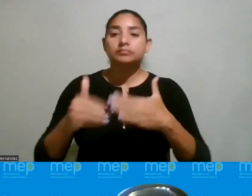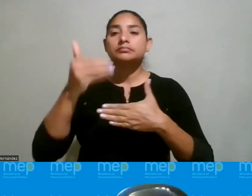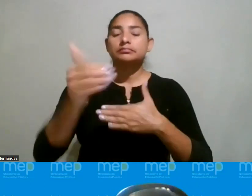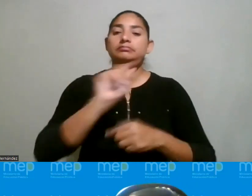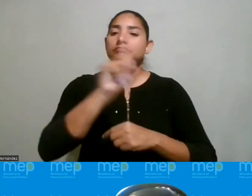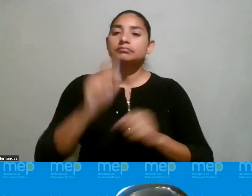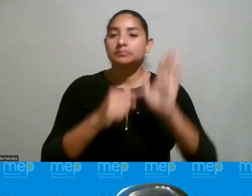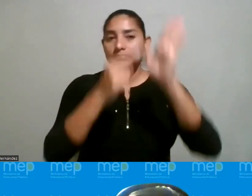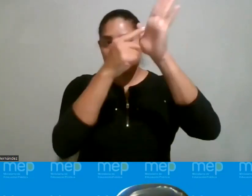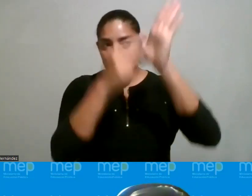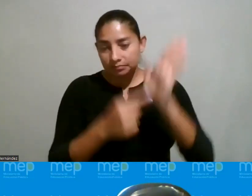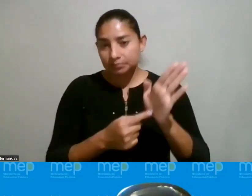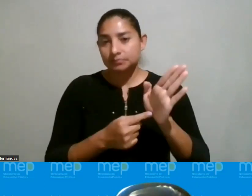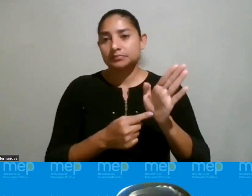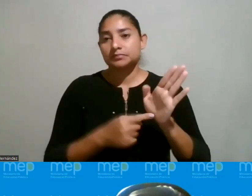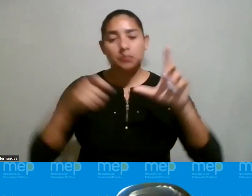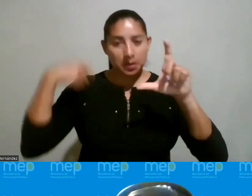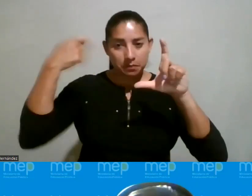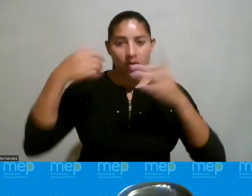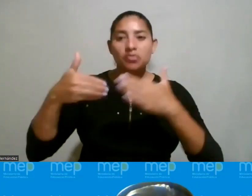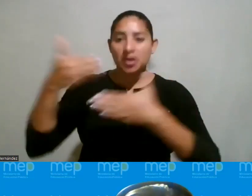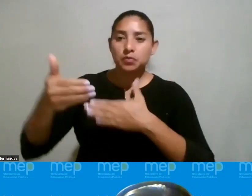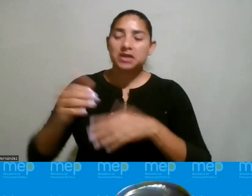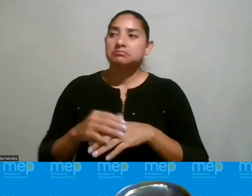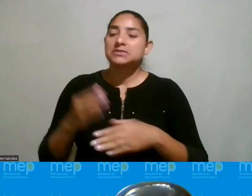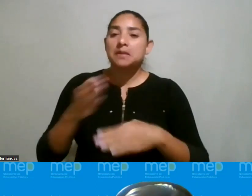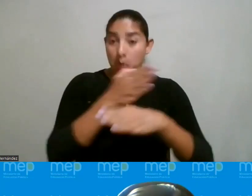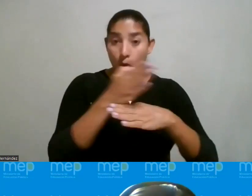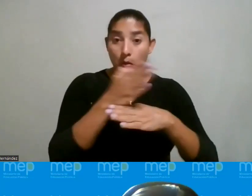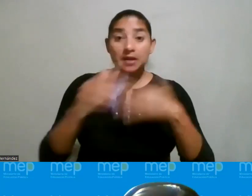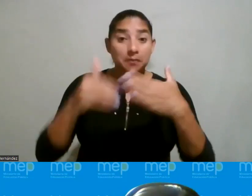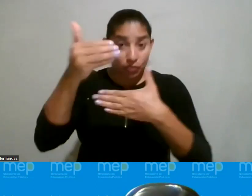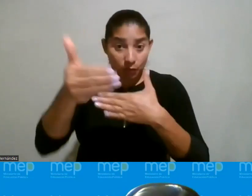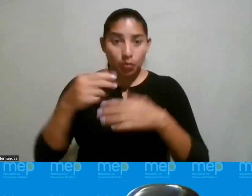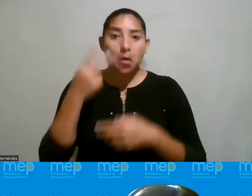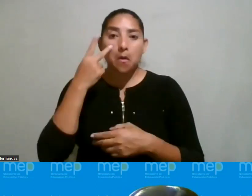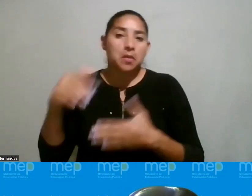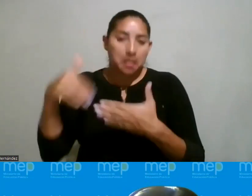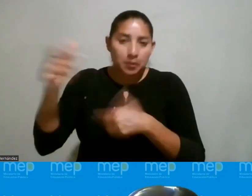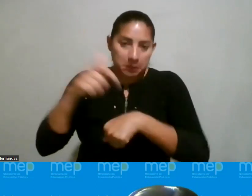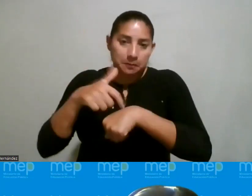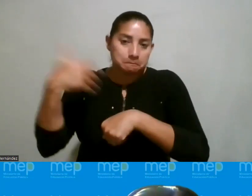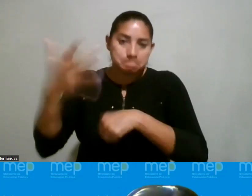presentamos ¿verdad? por ahí está el video por ahí lo podremos compartir también o mirar en otro momento